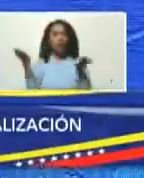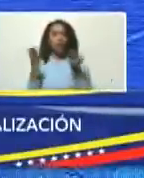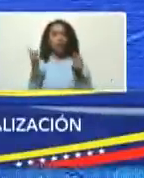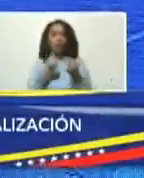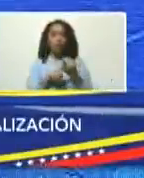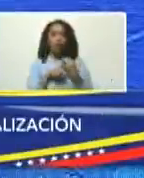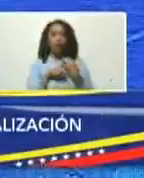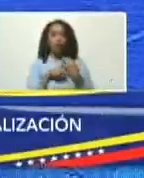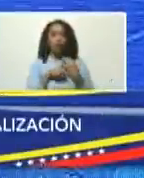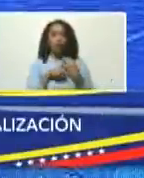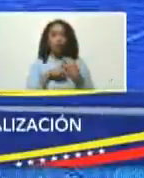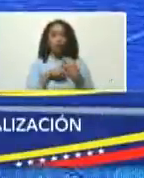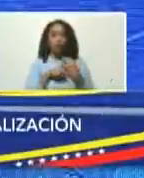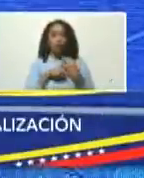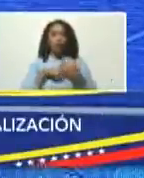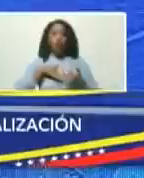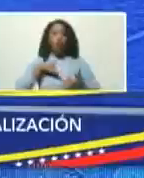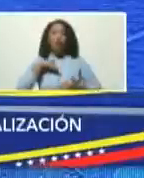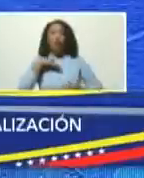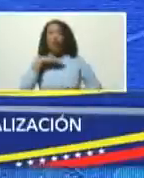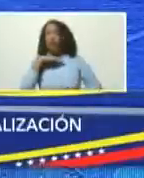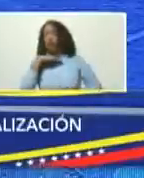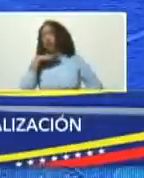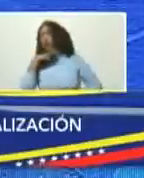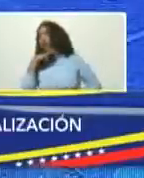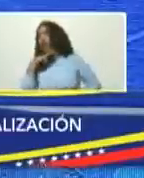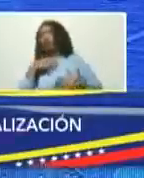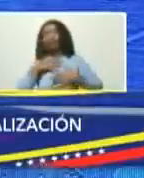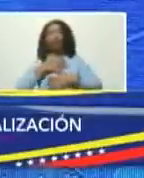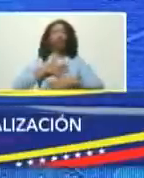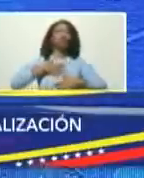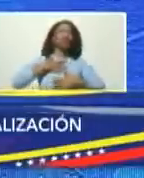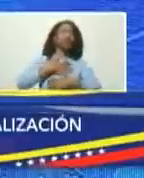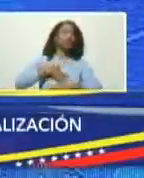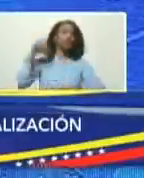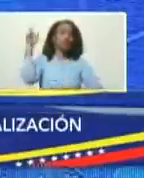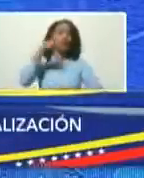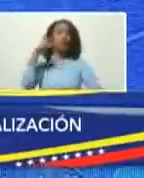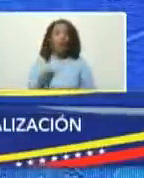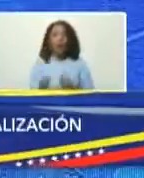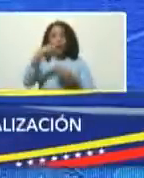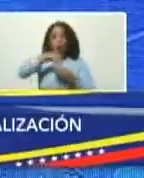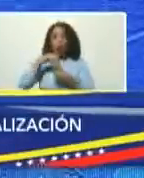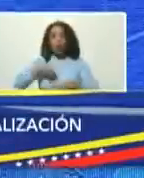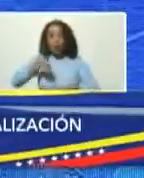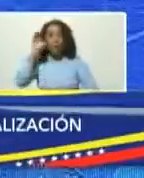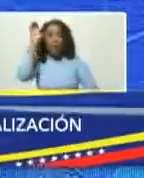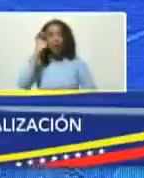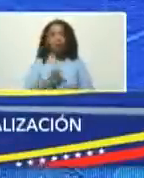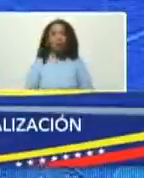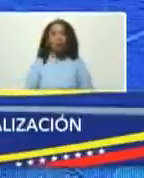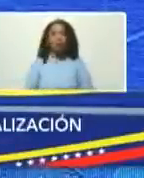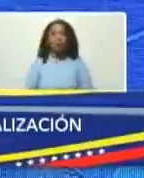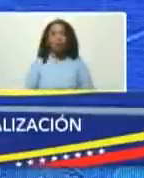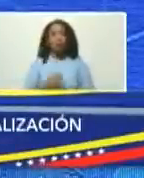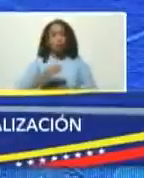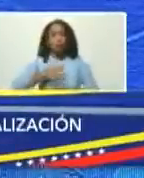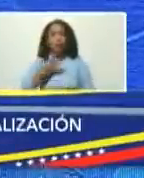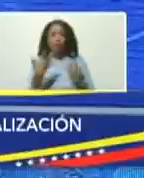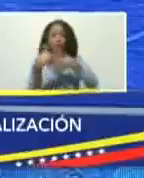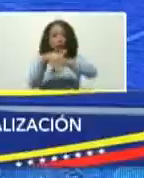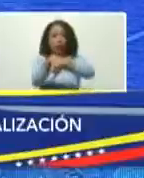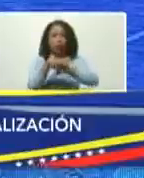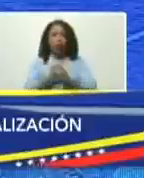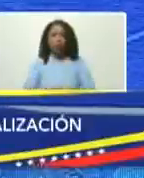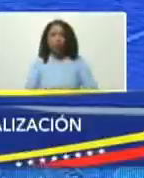riqueza y satisface las necesidades internas de un país y es capaz de integrarse